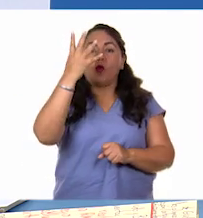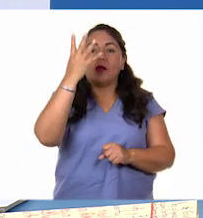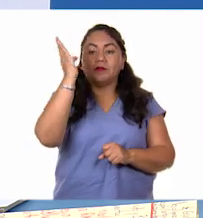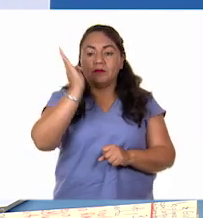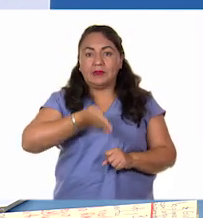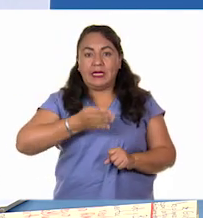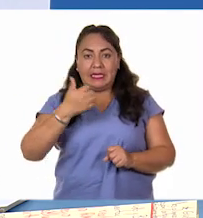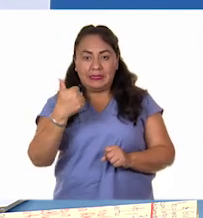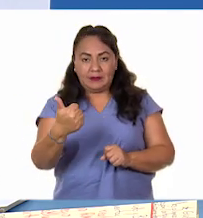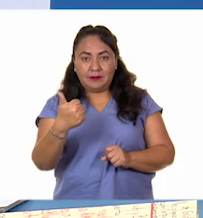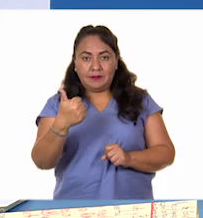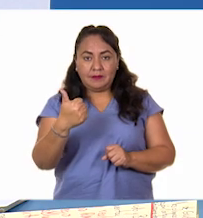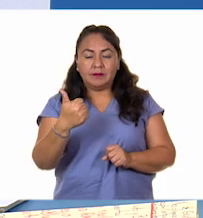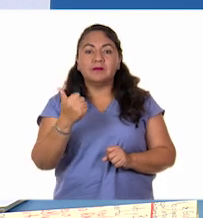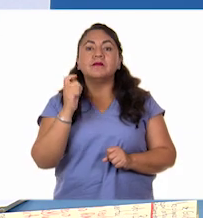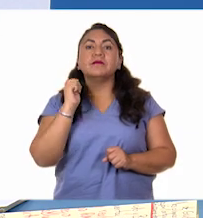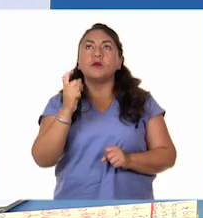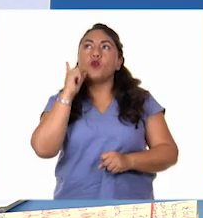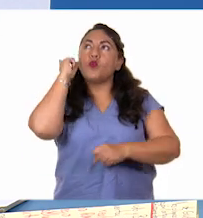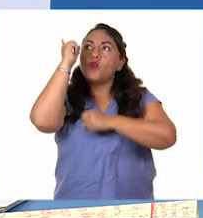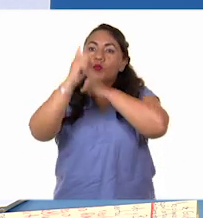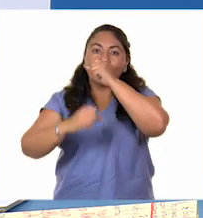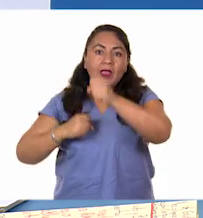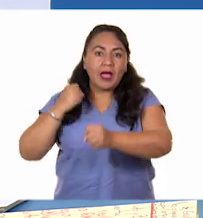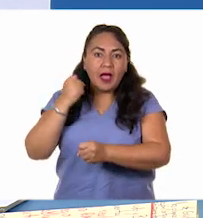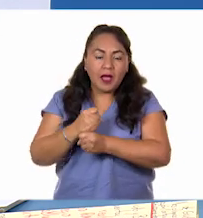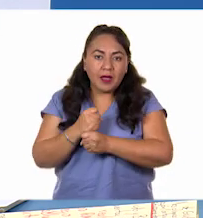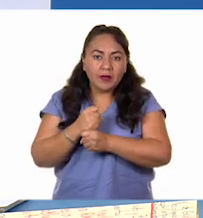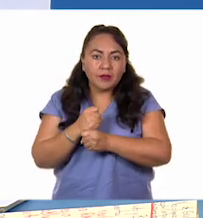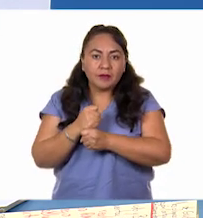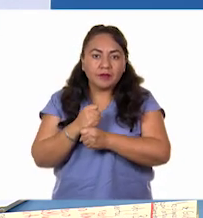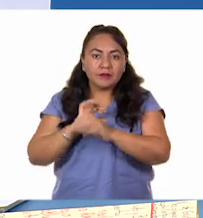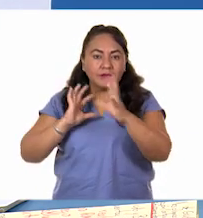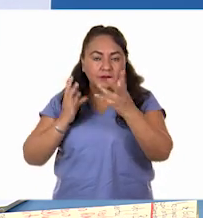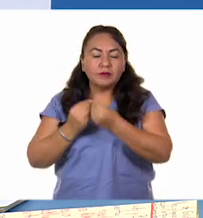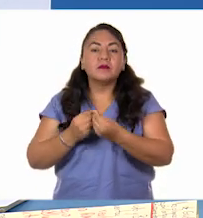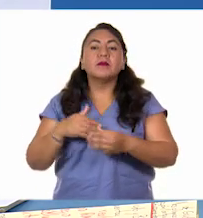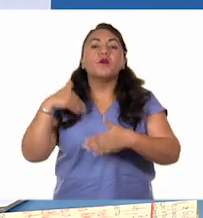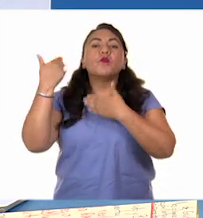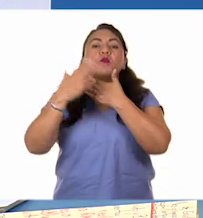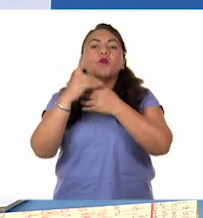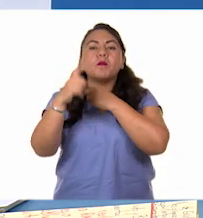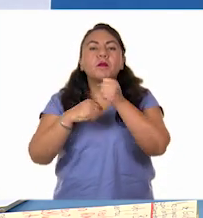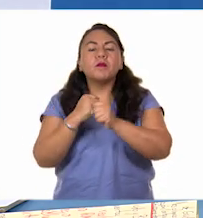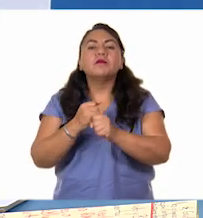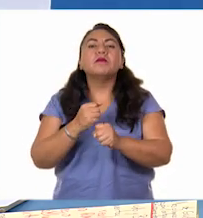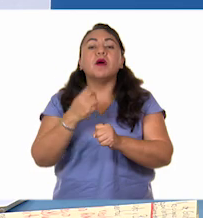sextas partes del año, ¿qué mes será el siguiente?